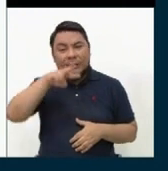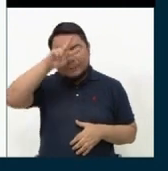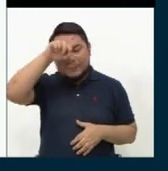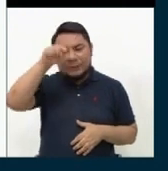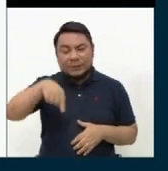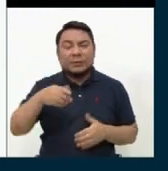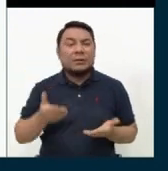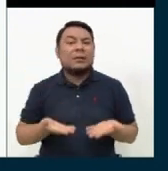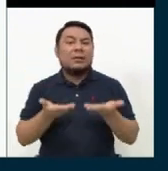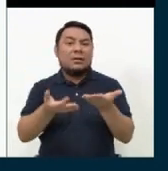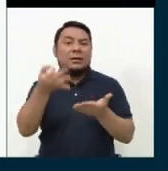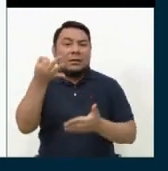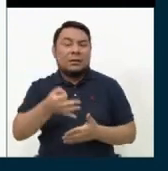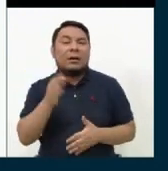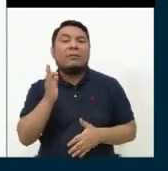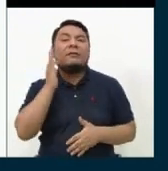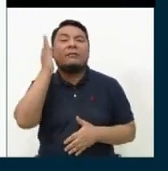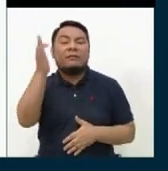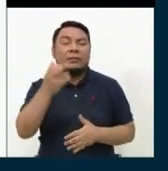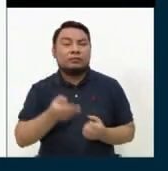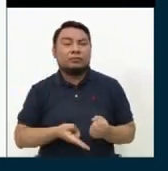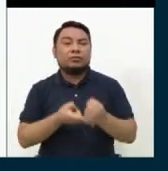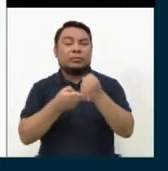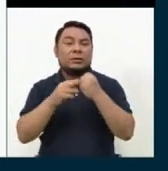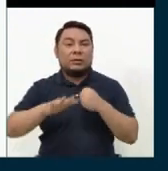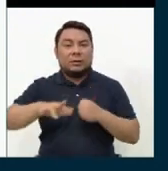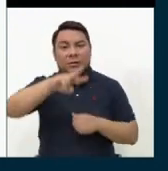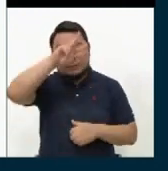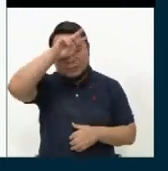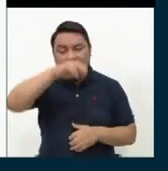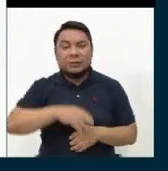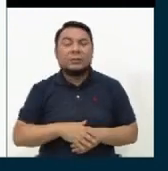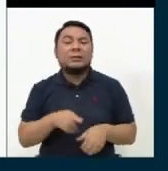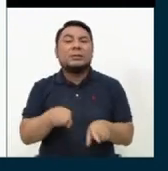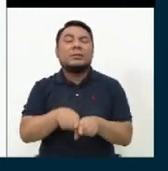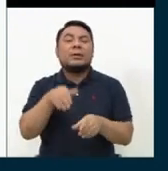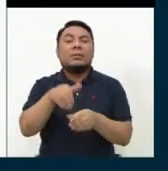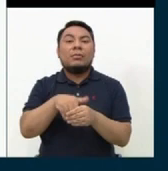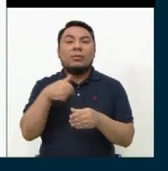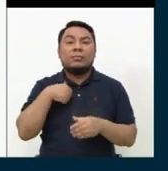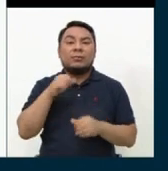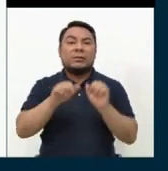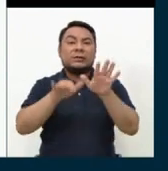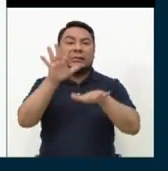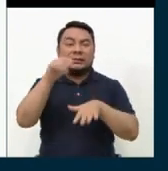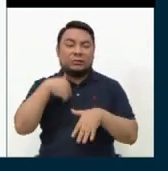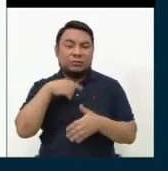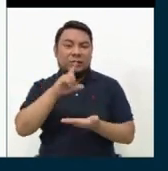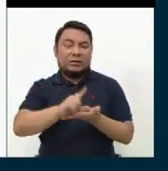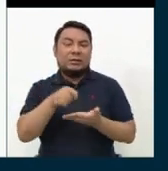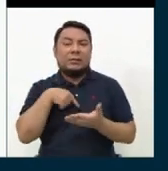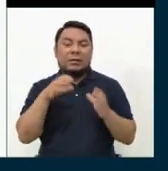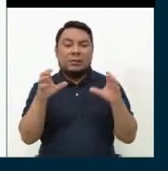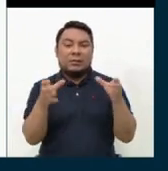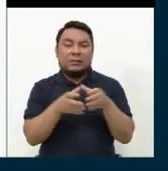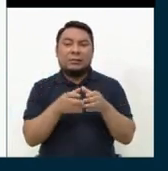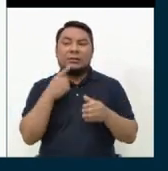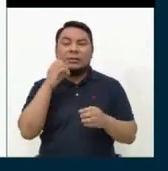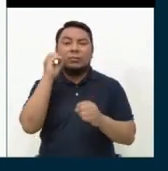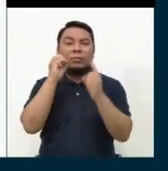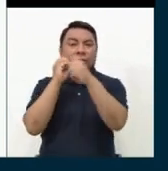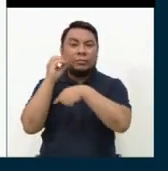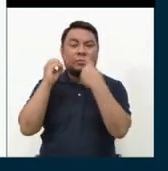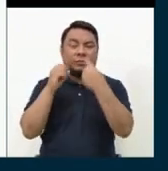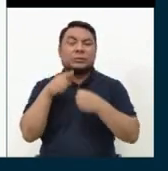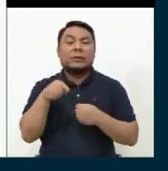garantía de un futuro seguro para el Perú. Y votar por el número 15 por Lima del Partido Nacionalista es